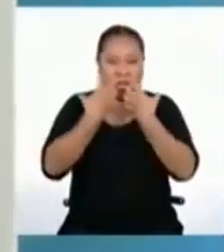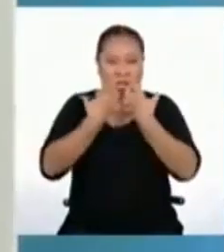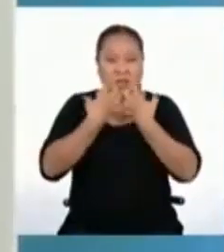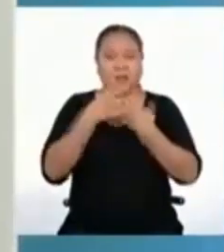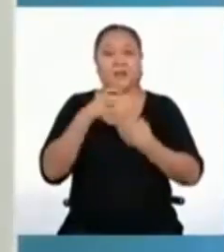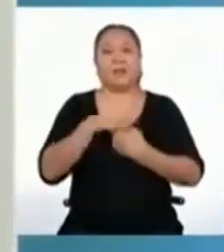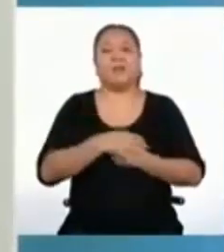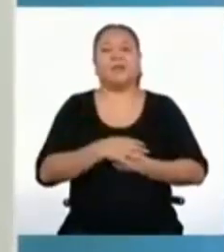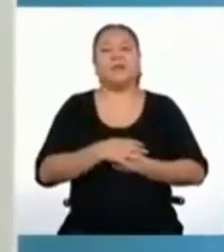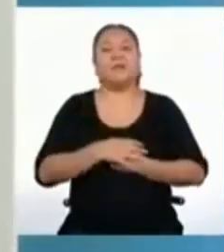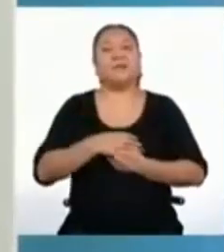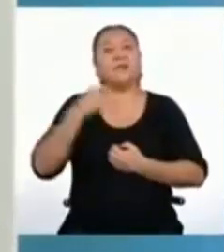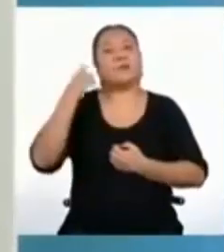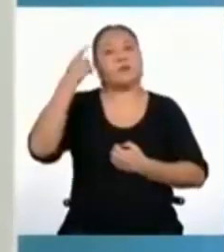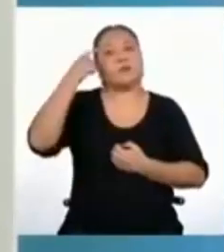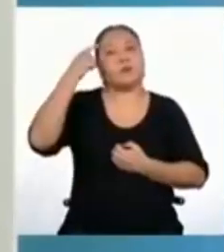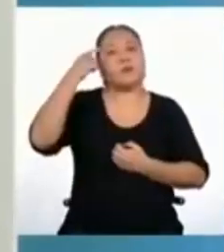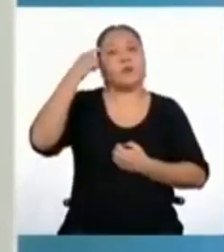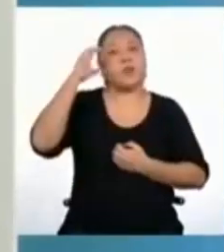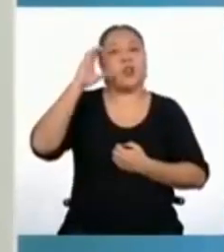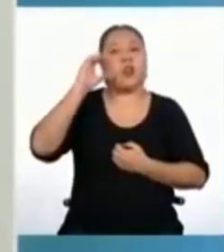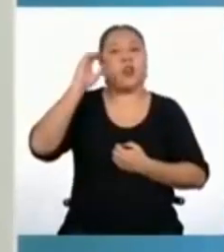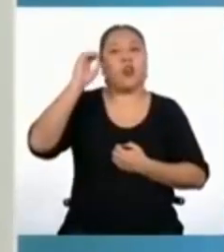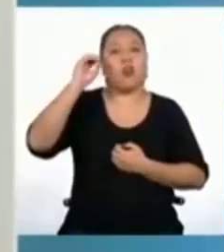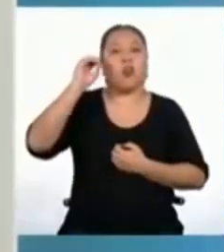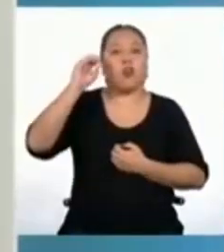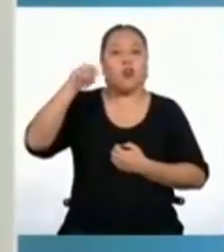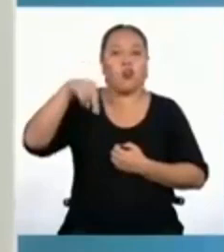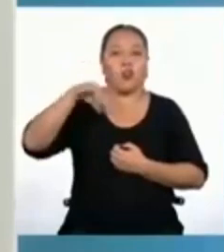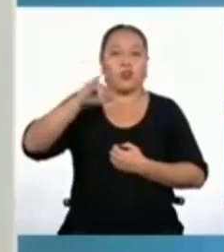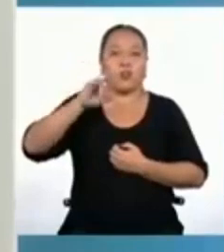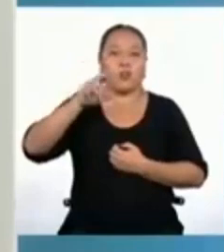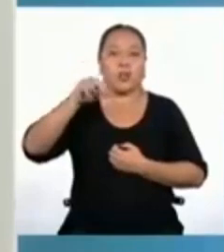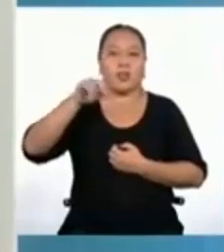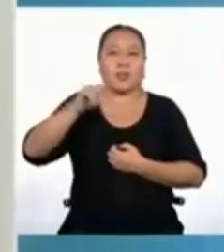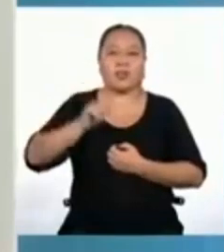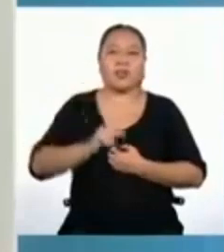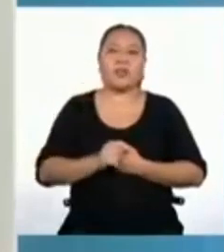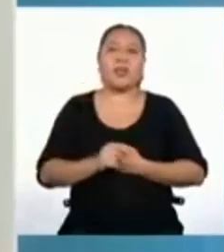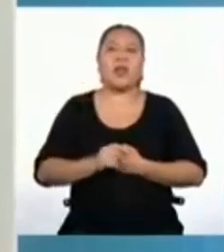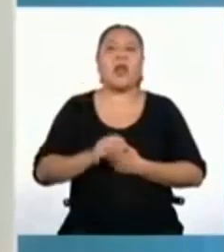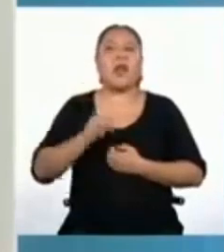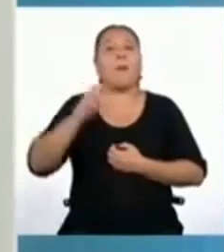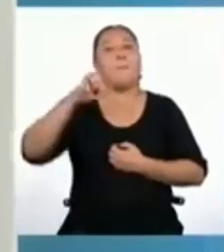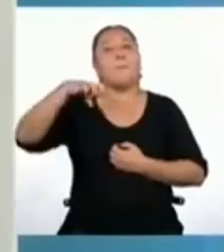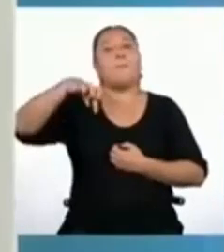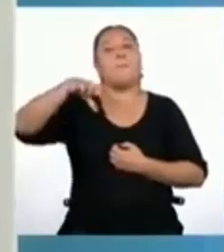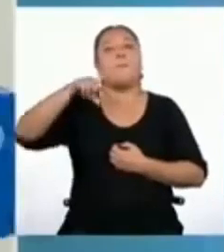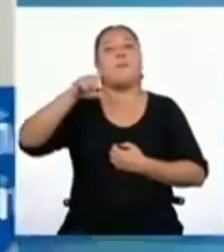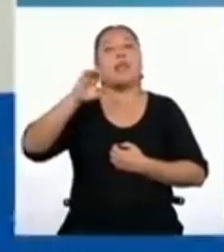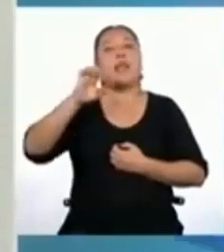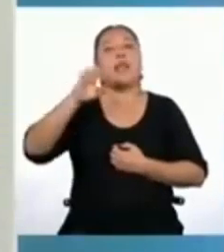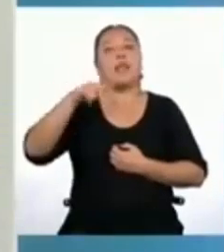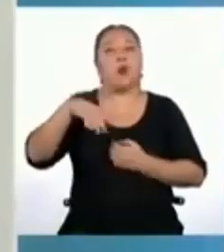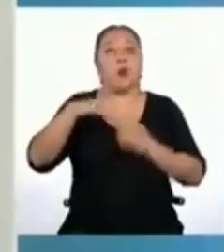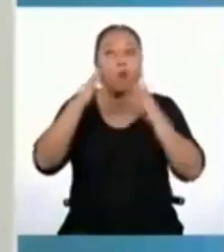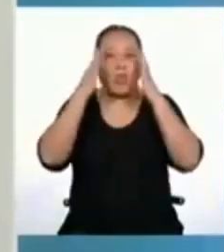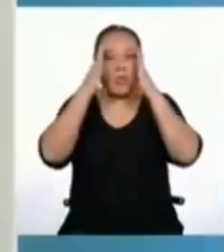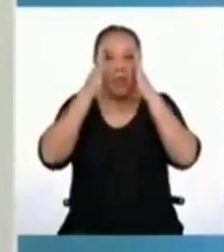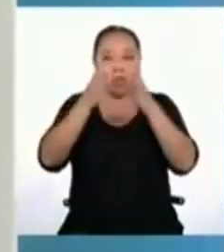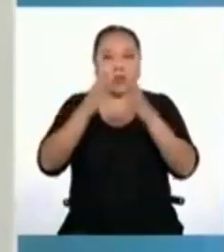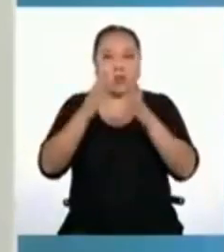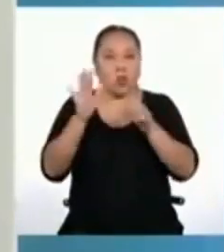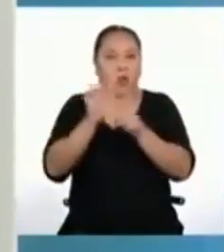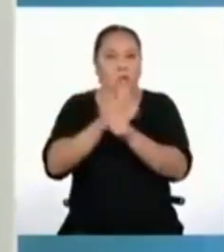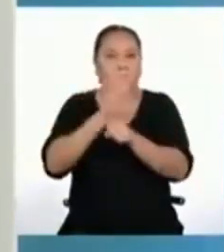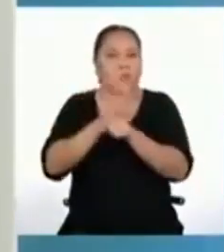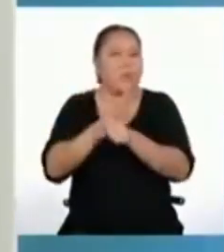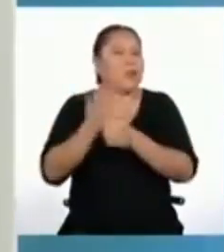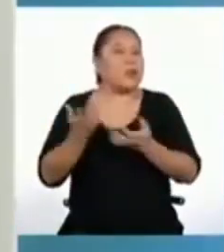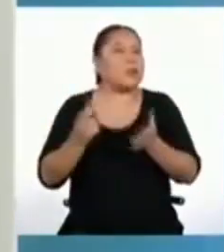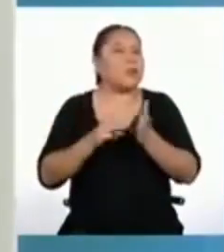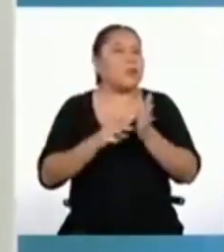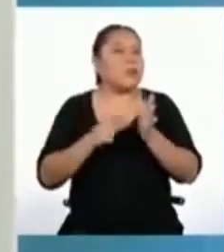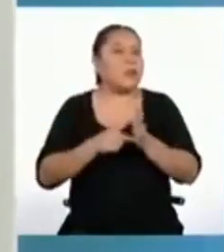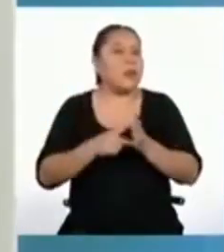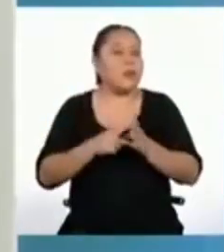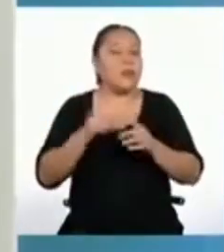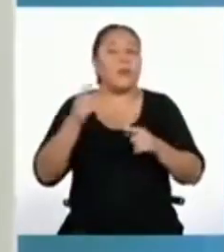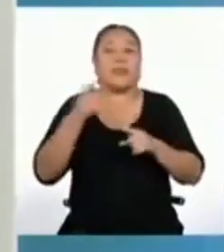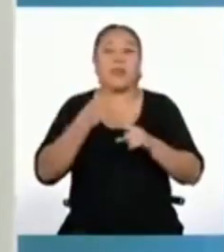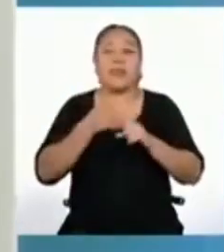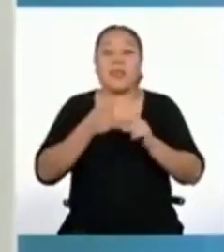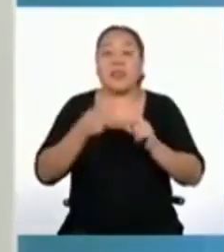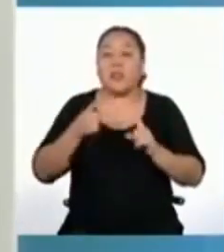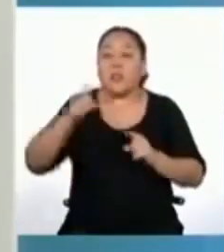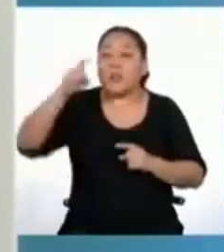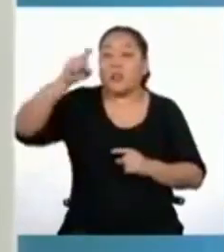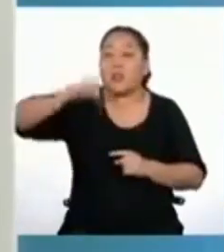través de la conciencia plena o atención plena. Pero ojo, requiere mucho de